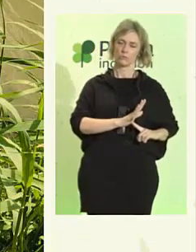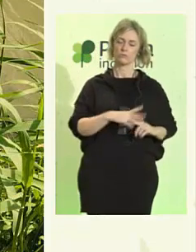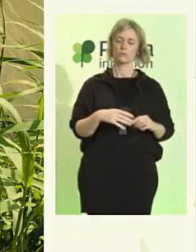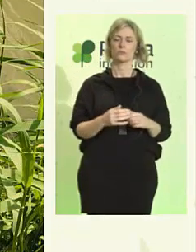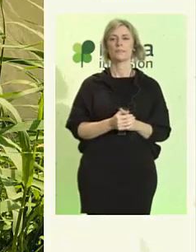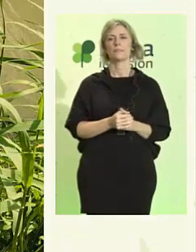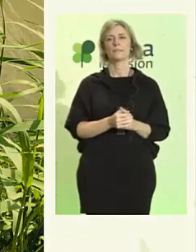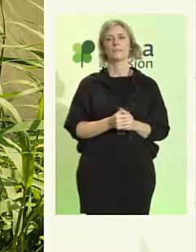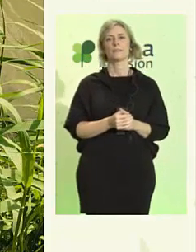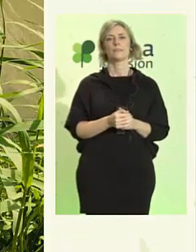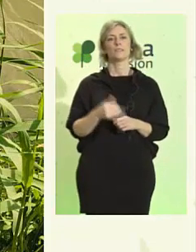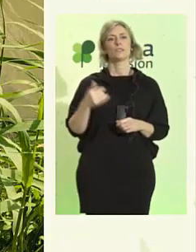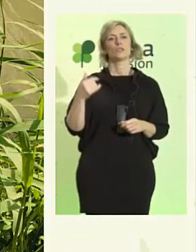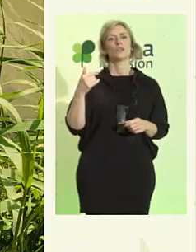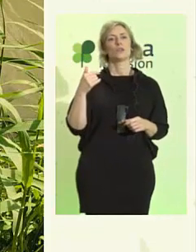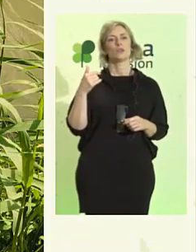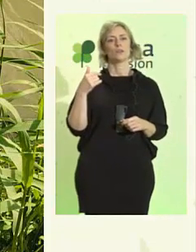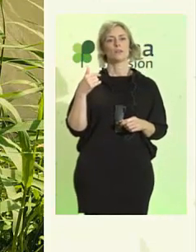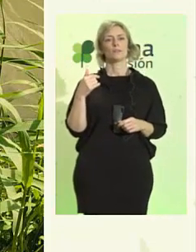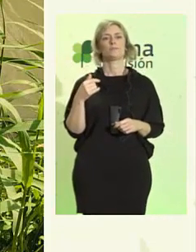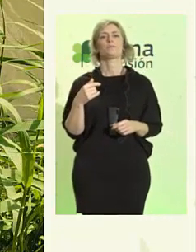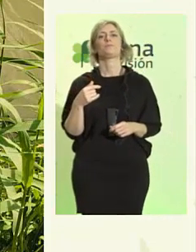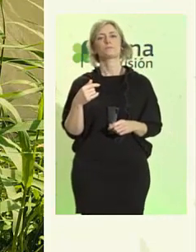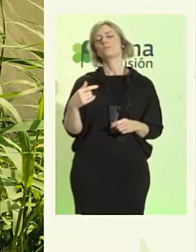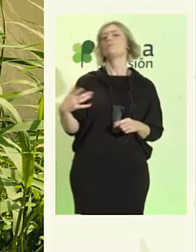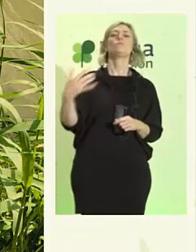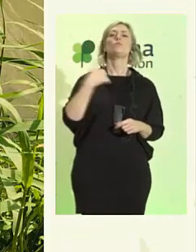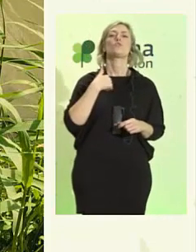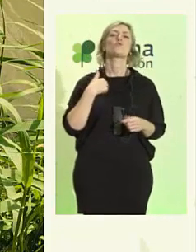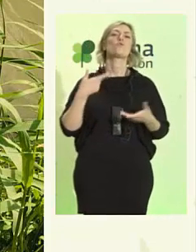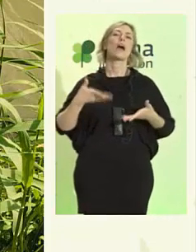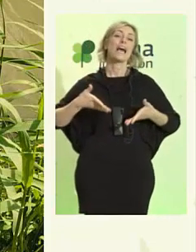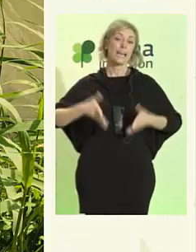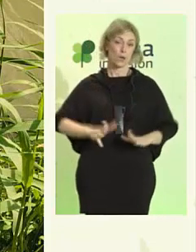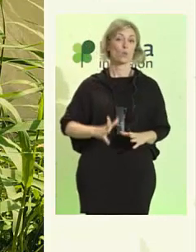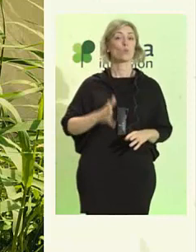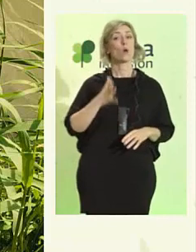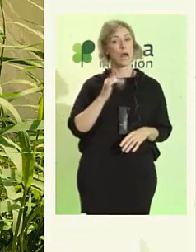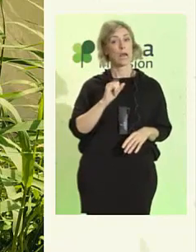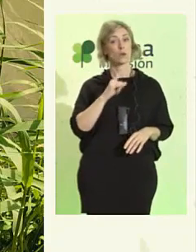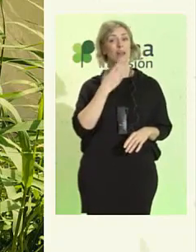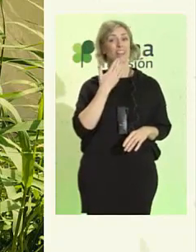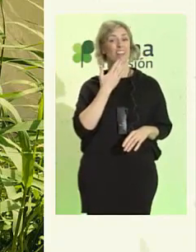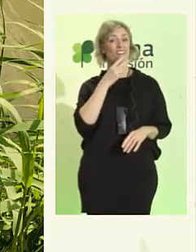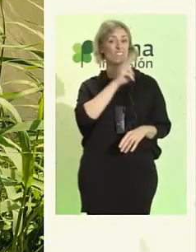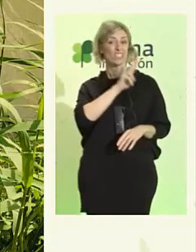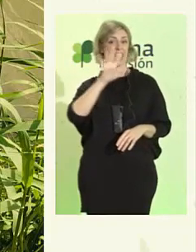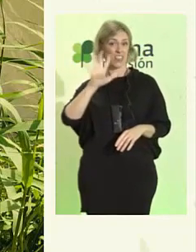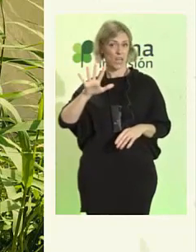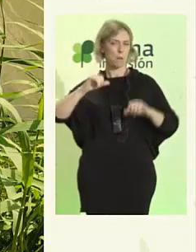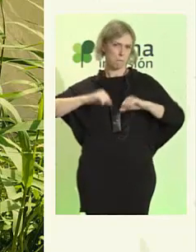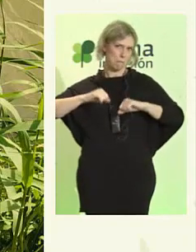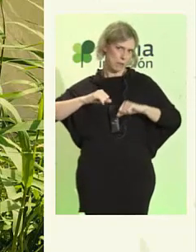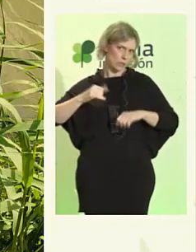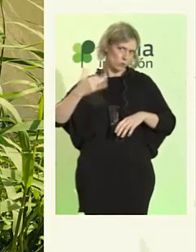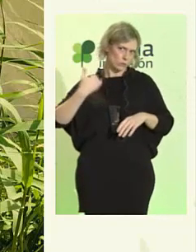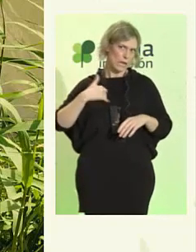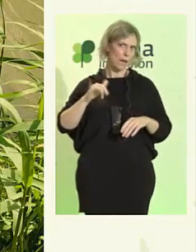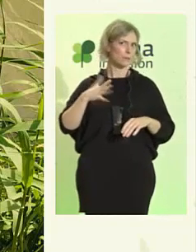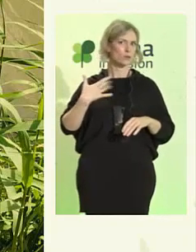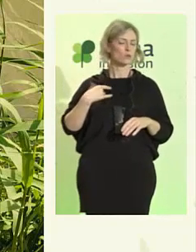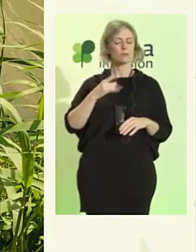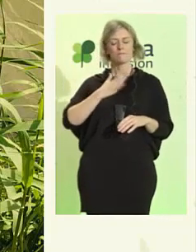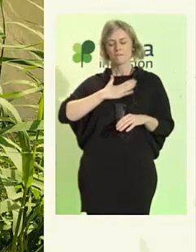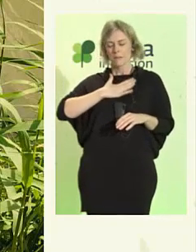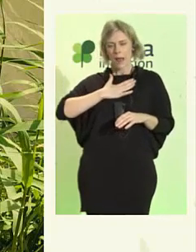un niño, mi hijo es bastante mayor, tiene ya 25 años, pero para mí ver esta imagen de un padre con su